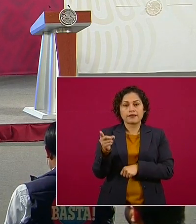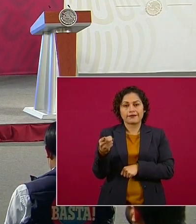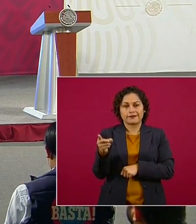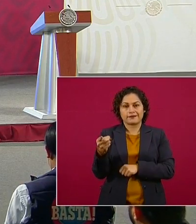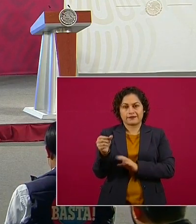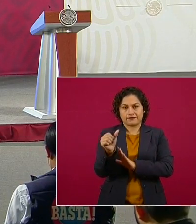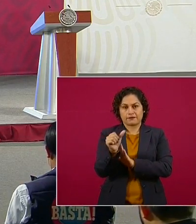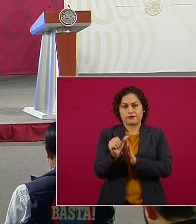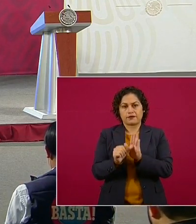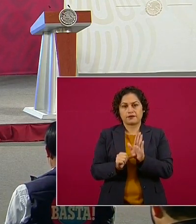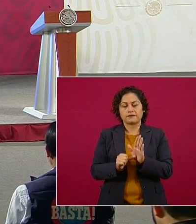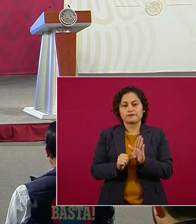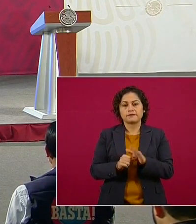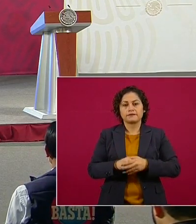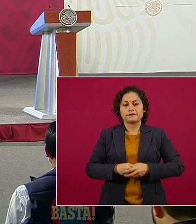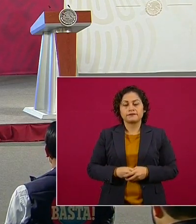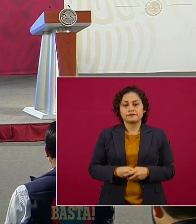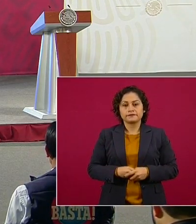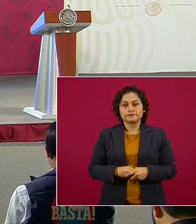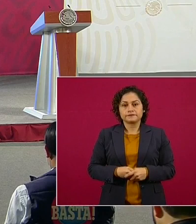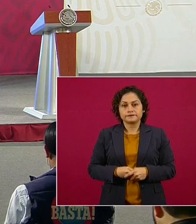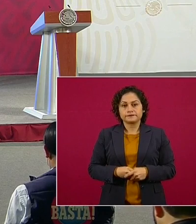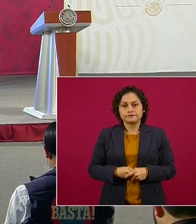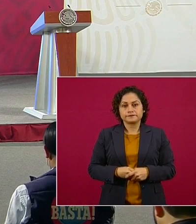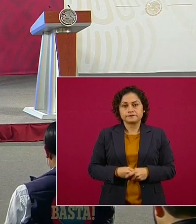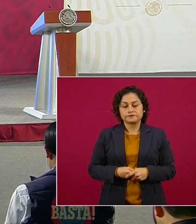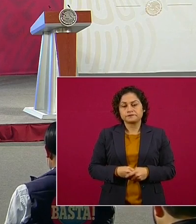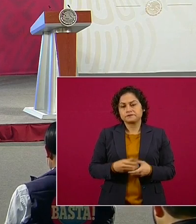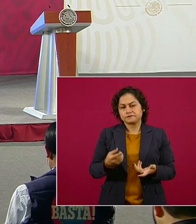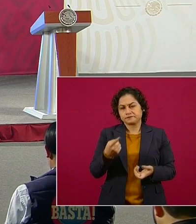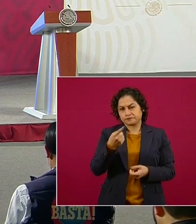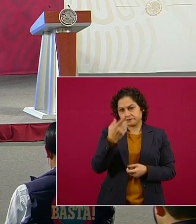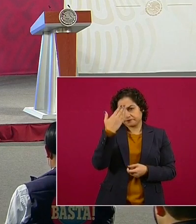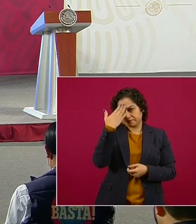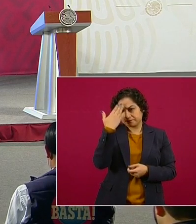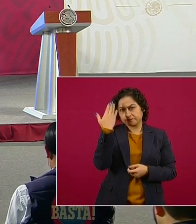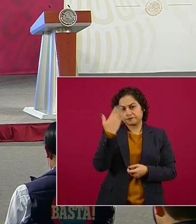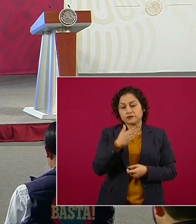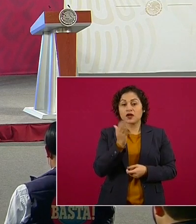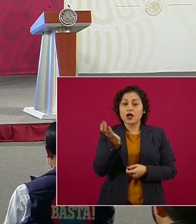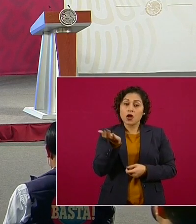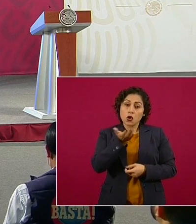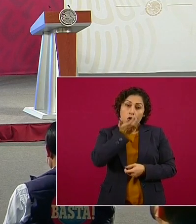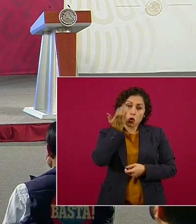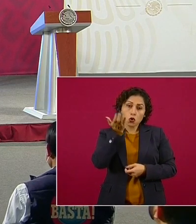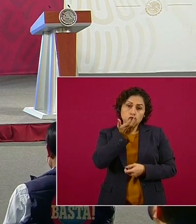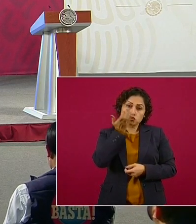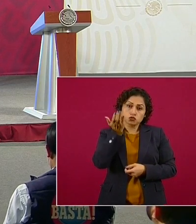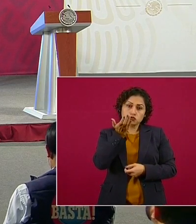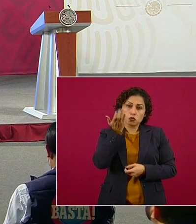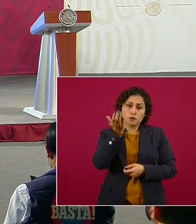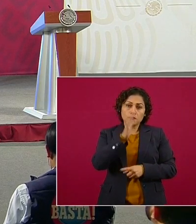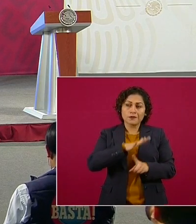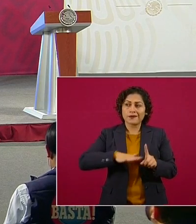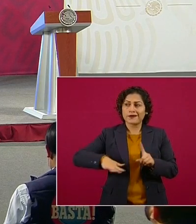que tradicionalmente ha sido de celebraciones